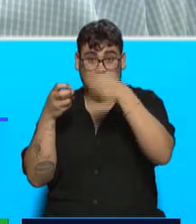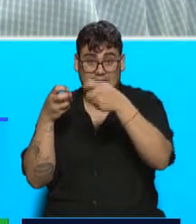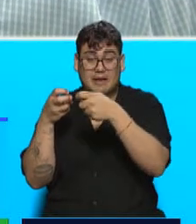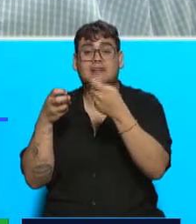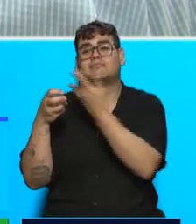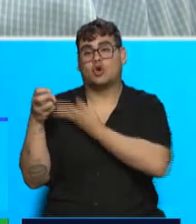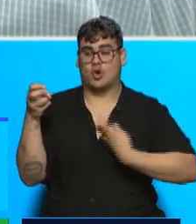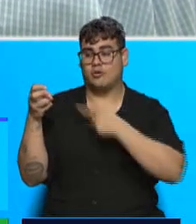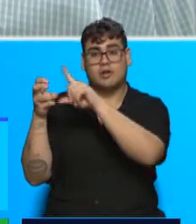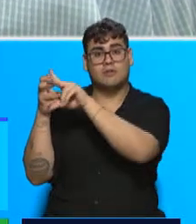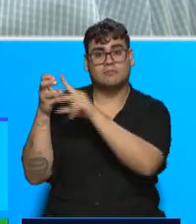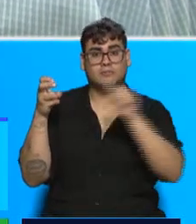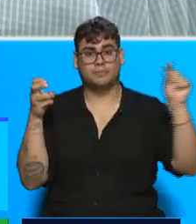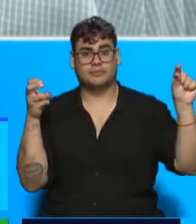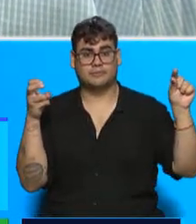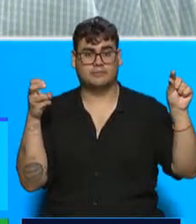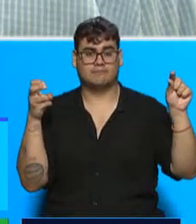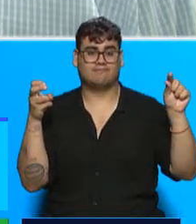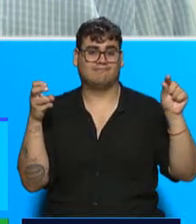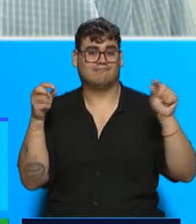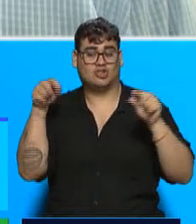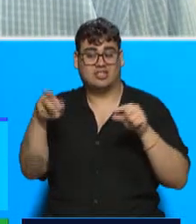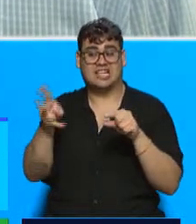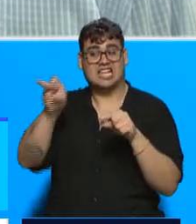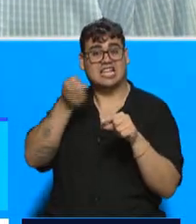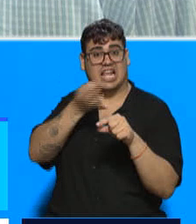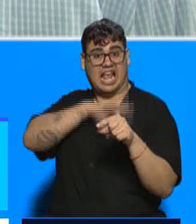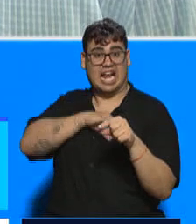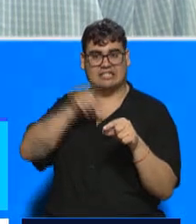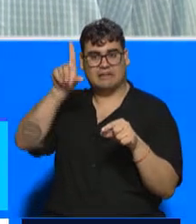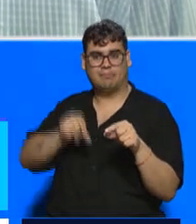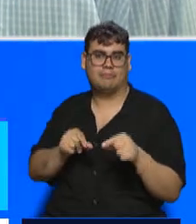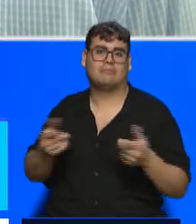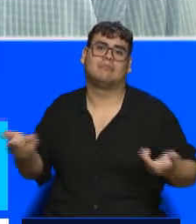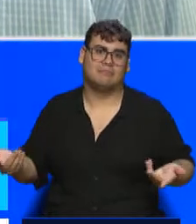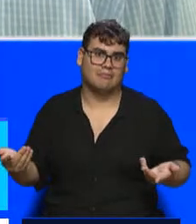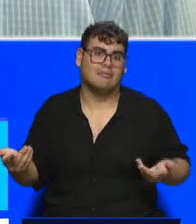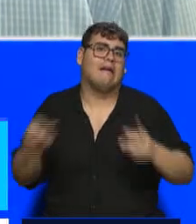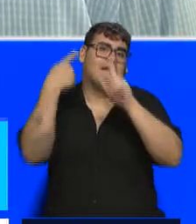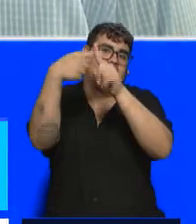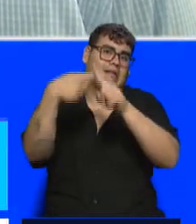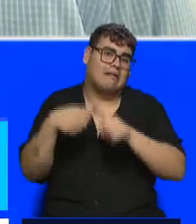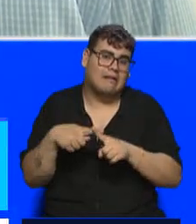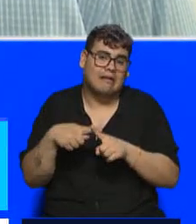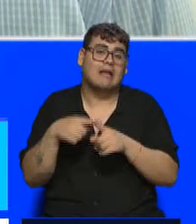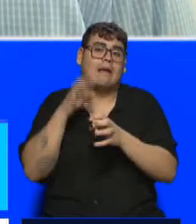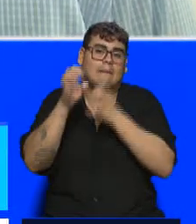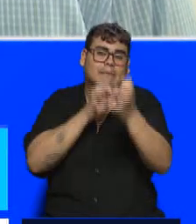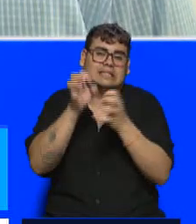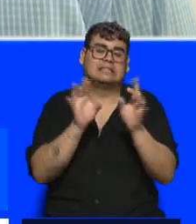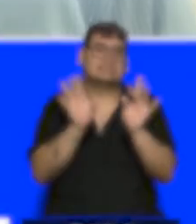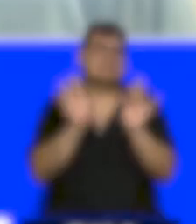retenciones es disminuir ese tipo de cambio y obviamente que afecta la ecuación de rentabilidad de las empresas.